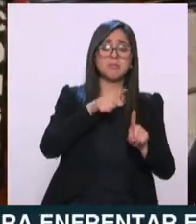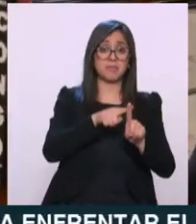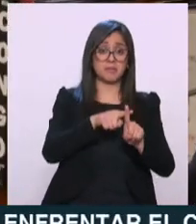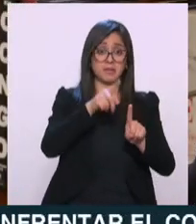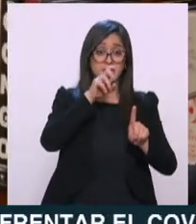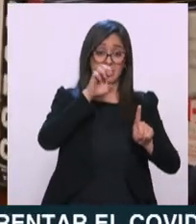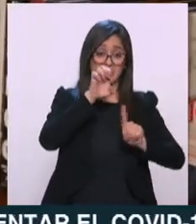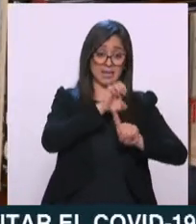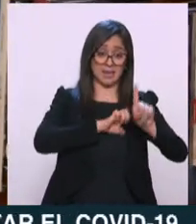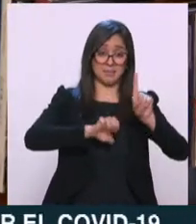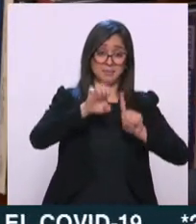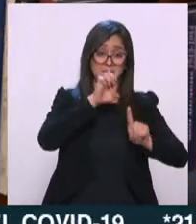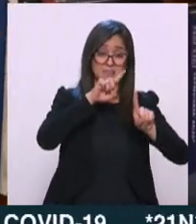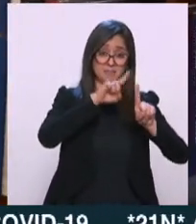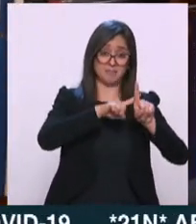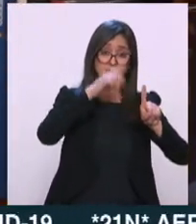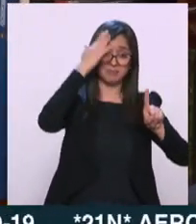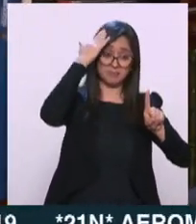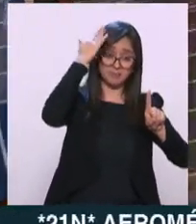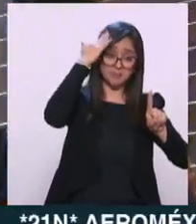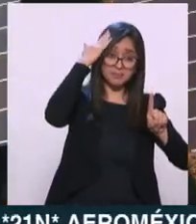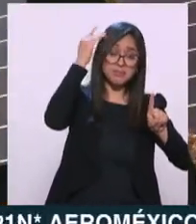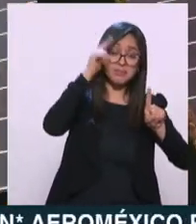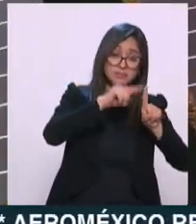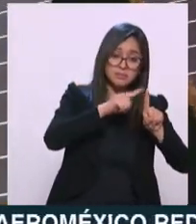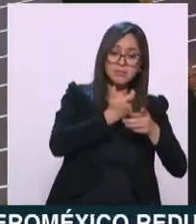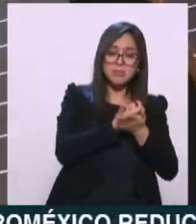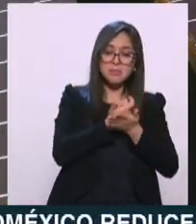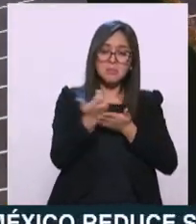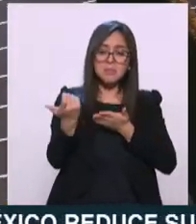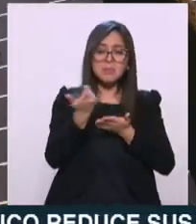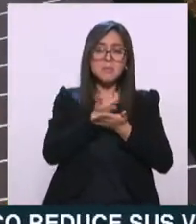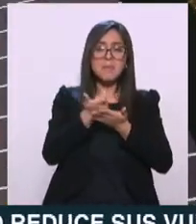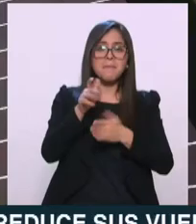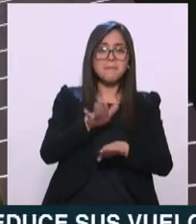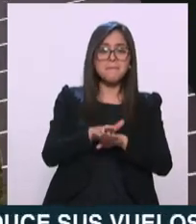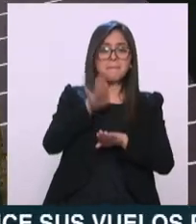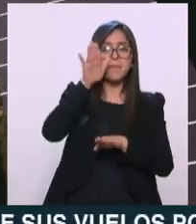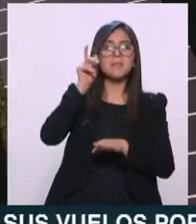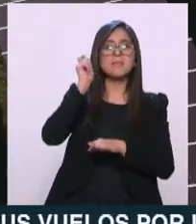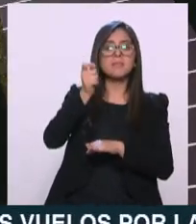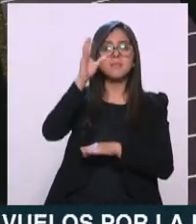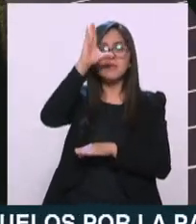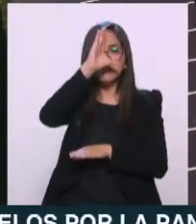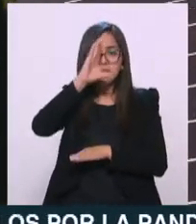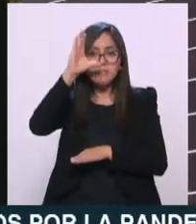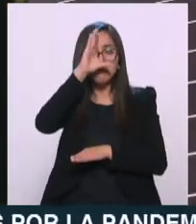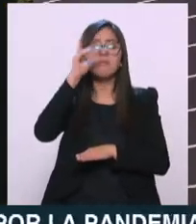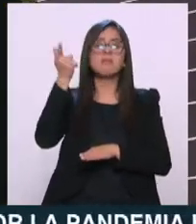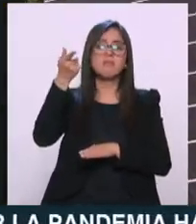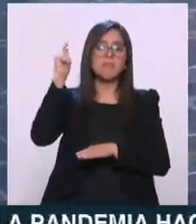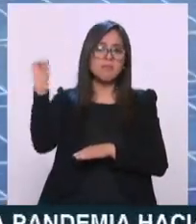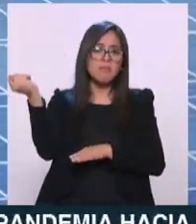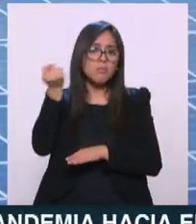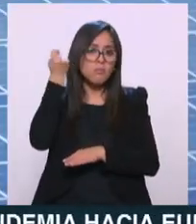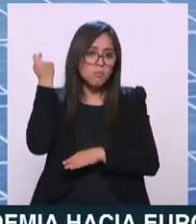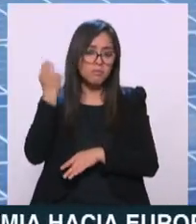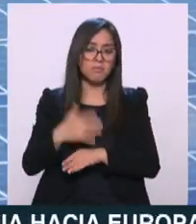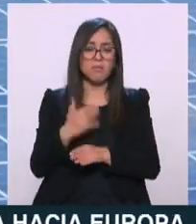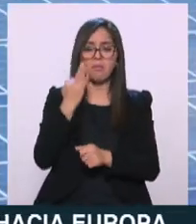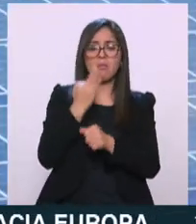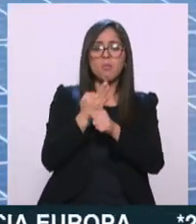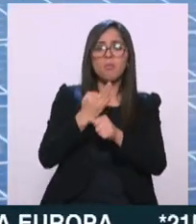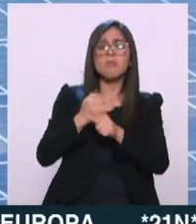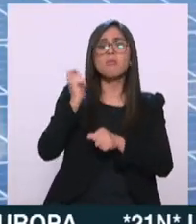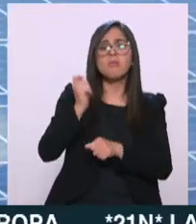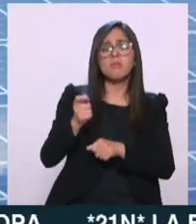iniciativa privada, el sector productivo, invierta más en ciencia y tecnología. Hoy en día el Estado pone prácticamente